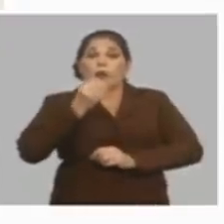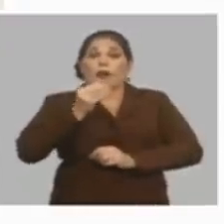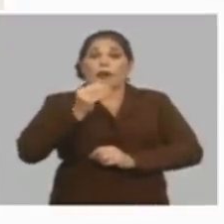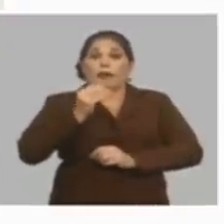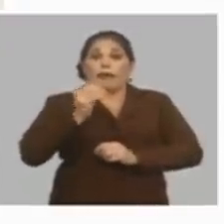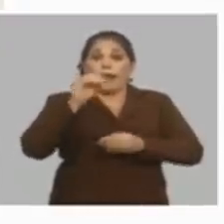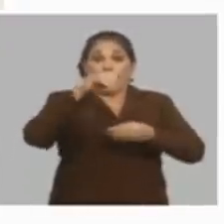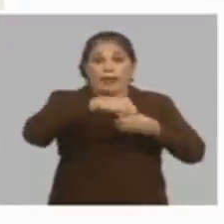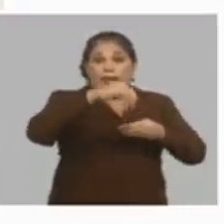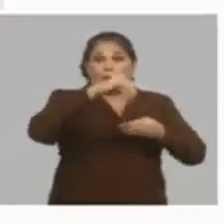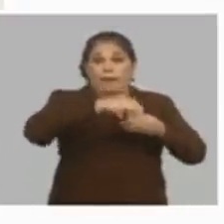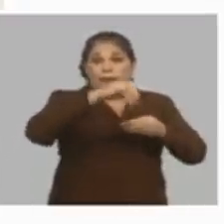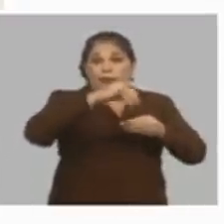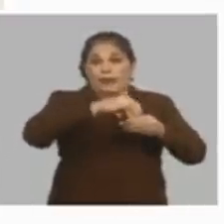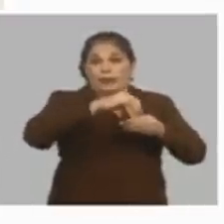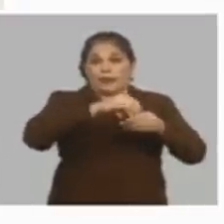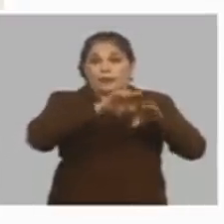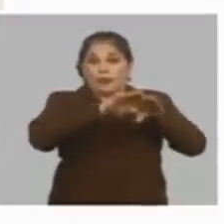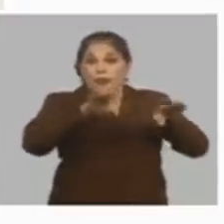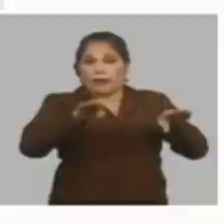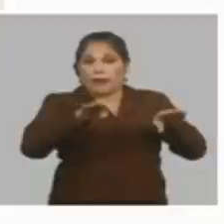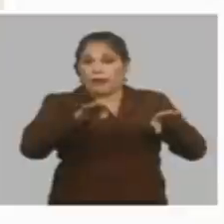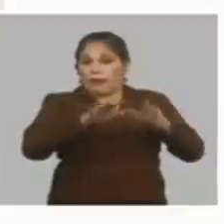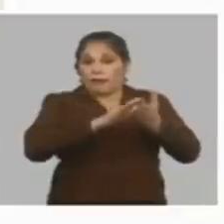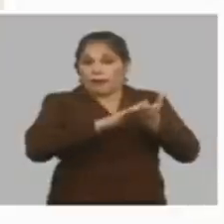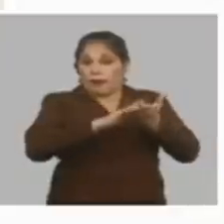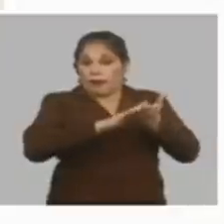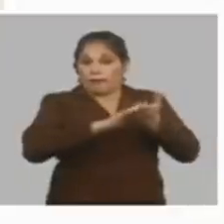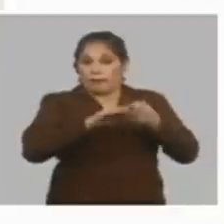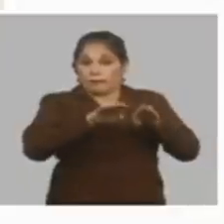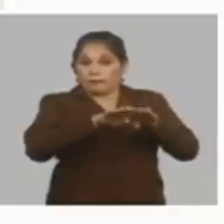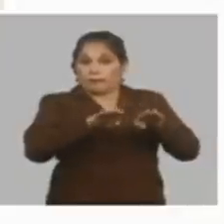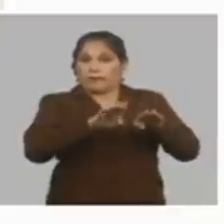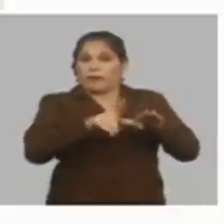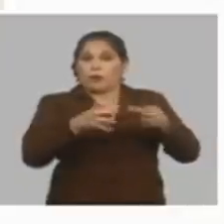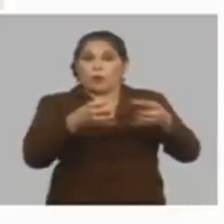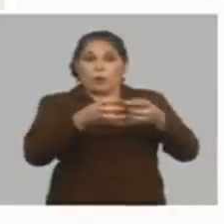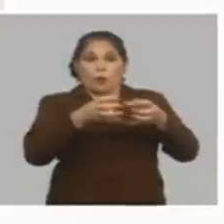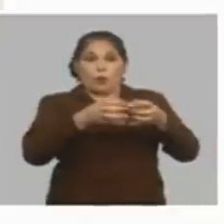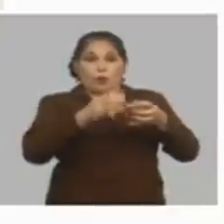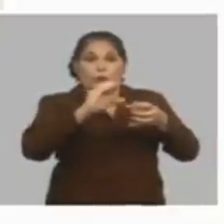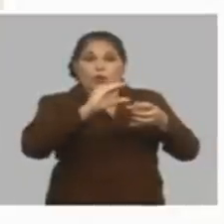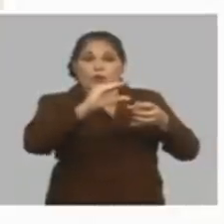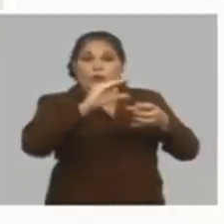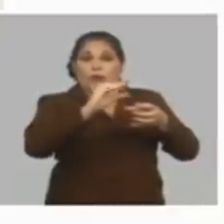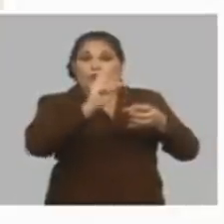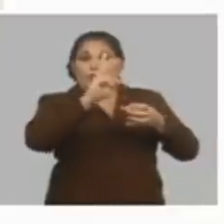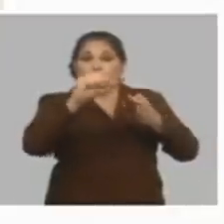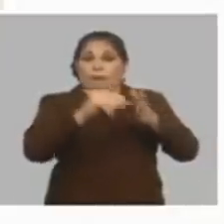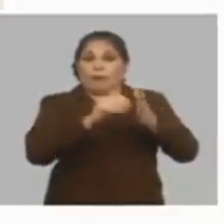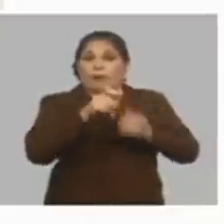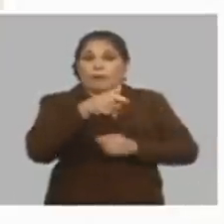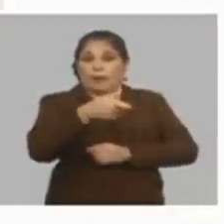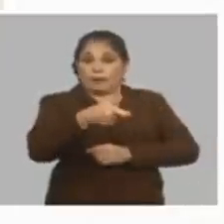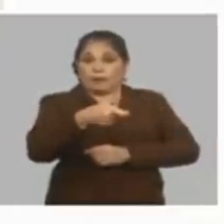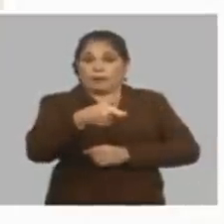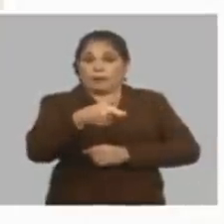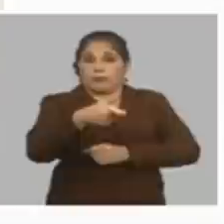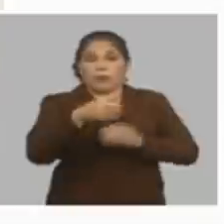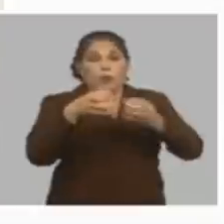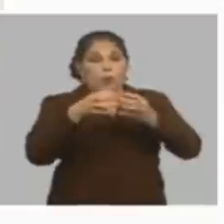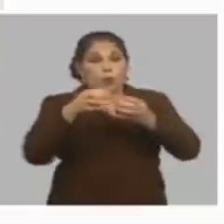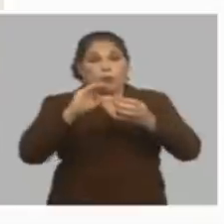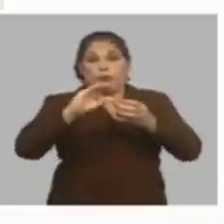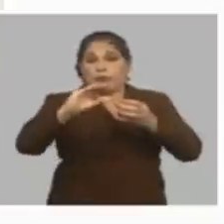de ingreso que se queda sin grabar y usted está en un grupo salarial que gana 3 mil pesos y el